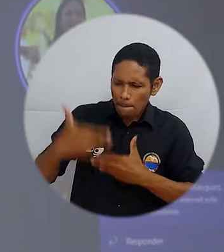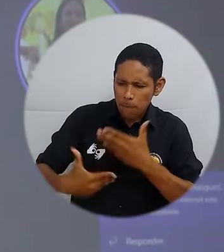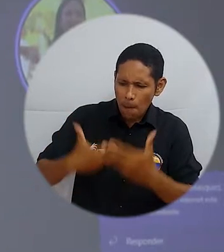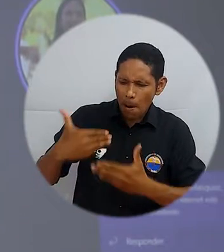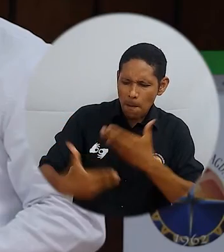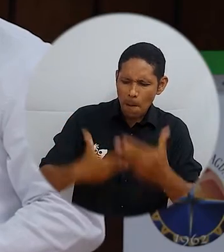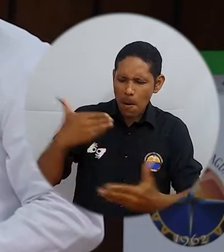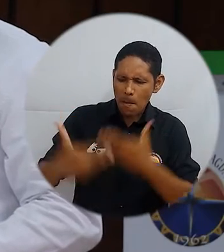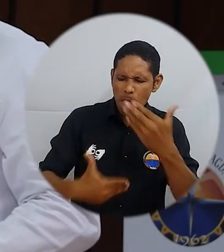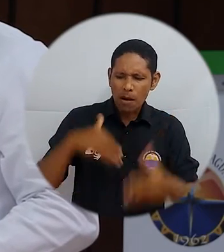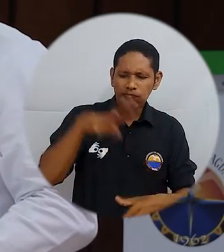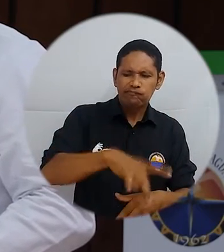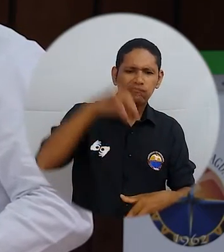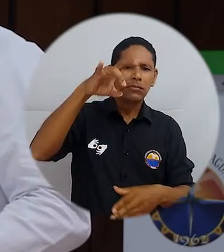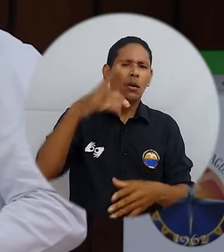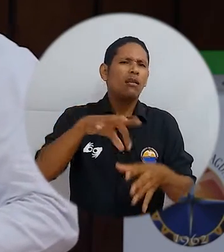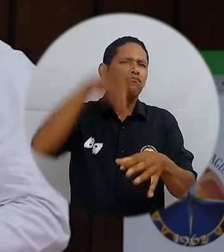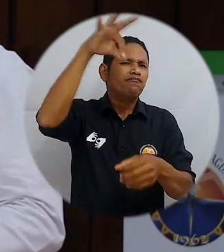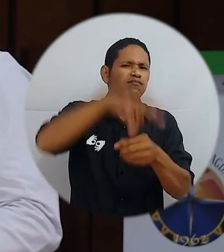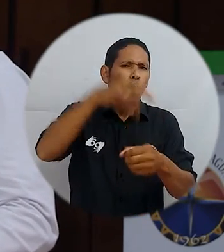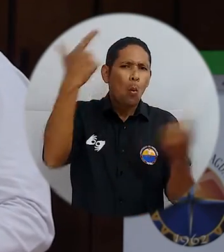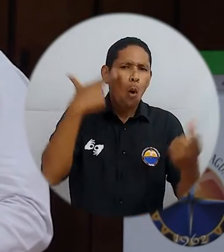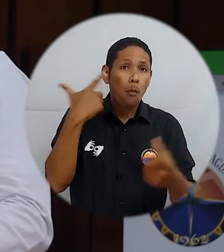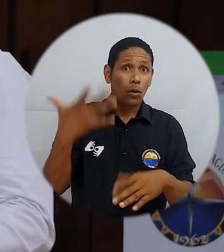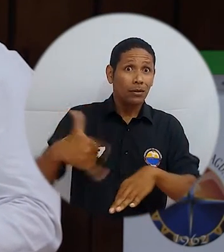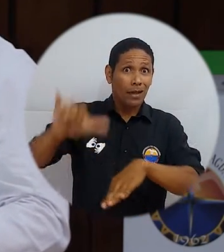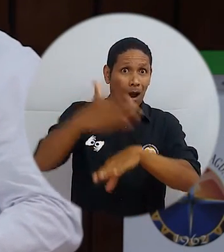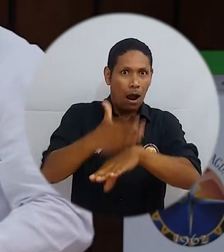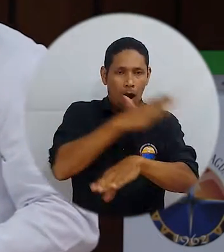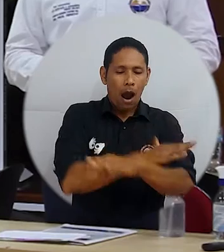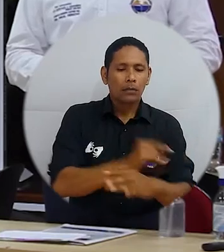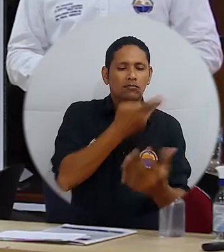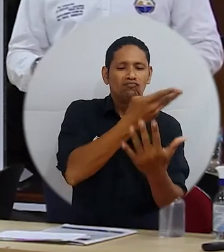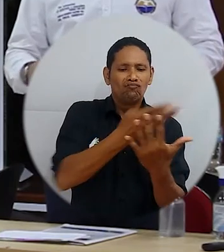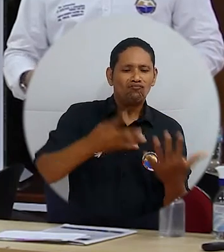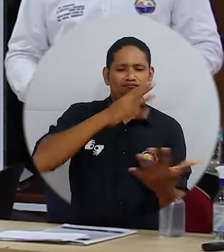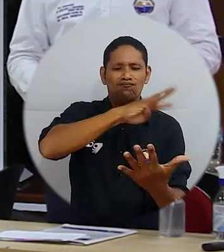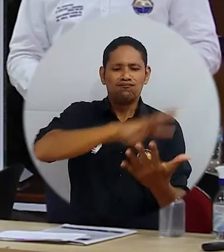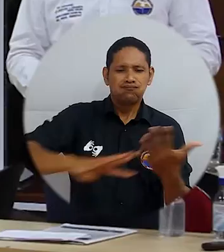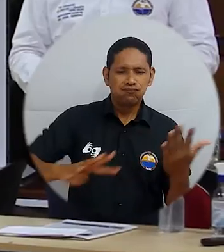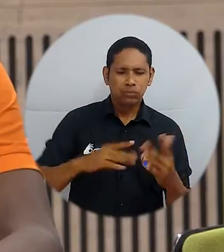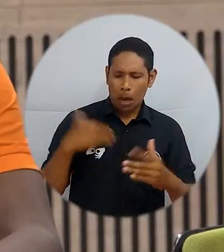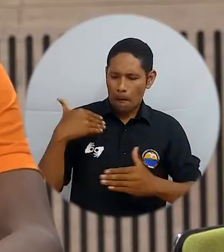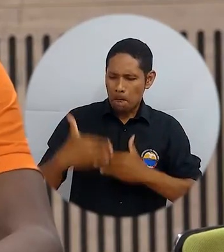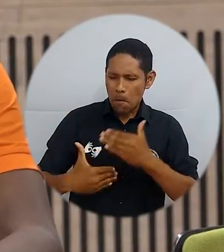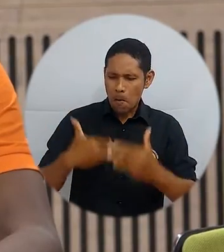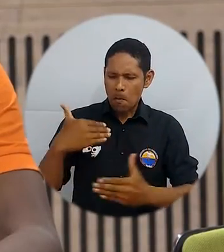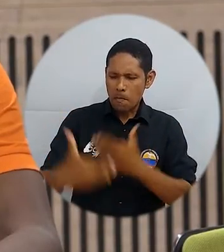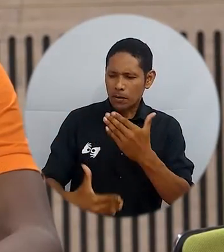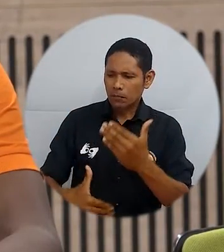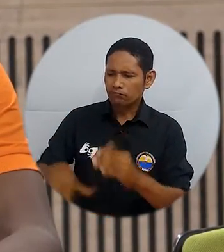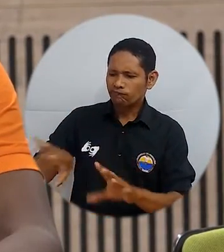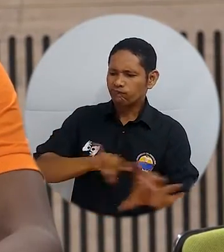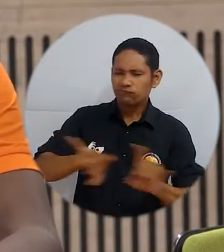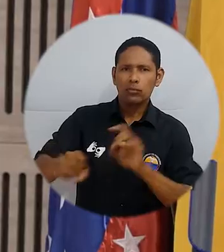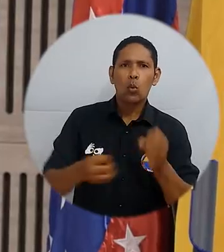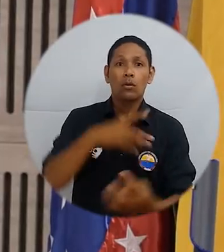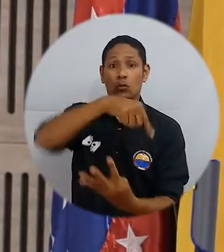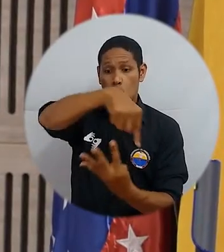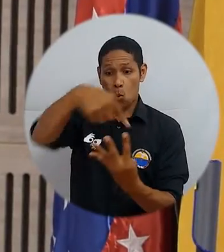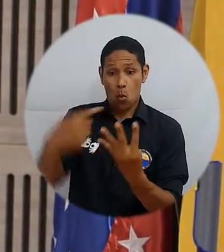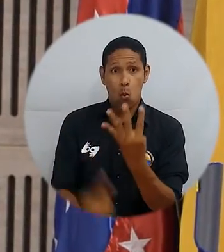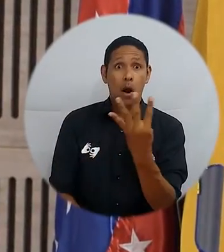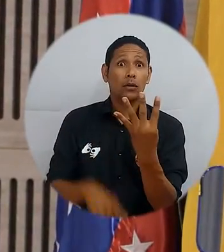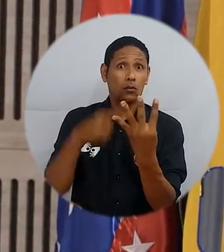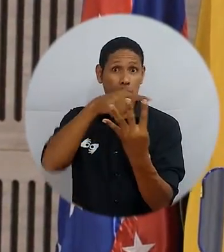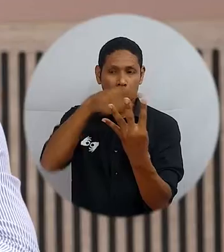de consulta, el cual, luego de su instalación, determinó el cronograma. Luego de la etapa de inscripción, resultaron habilitados 4 aspirantes,